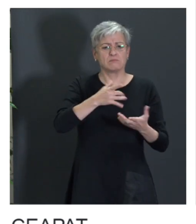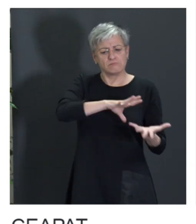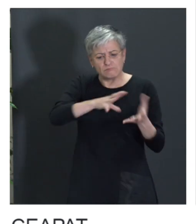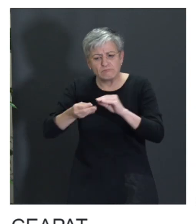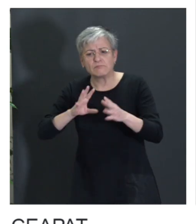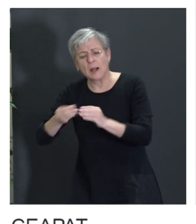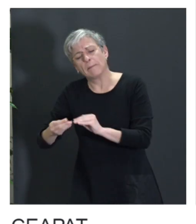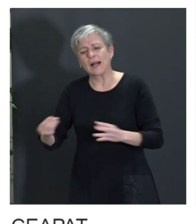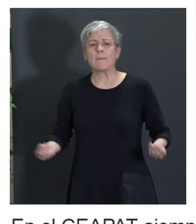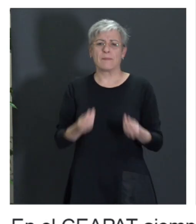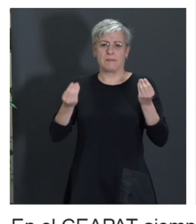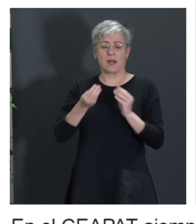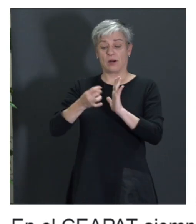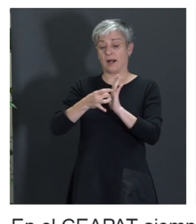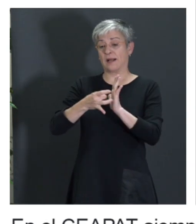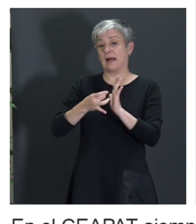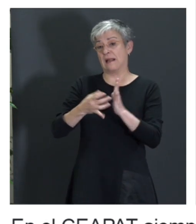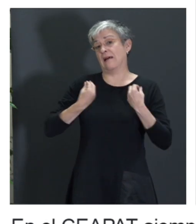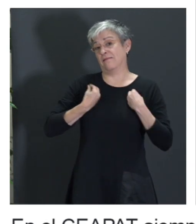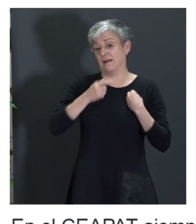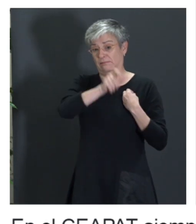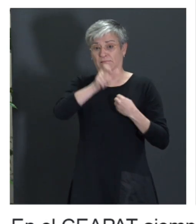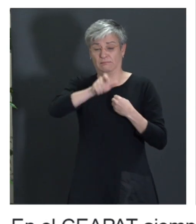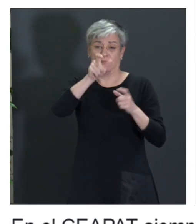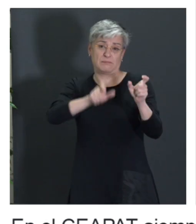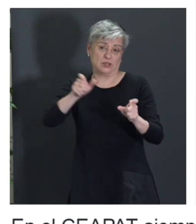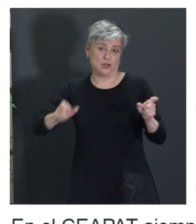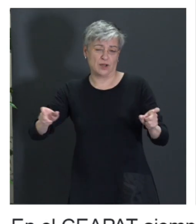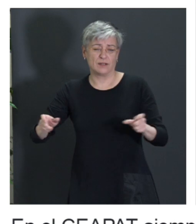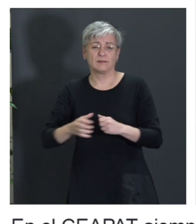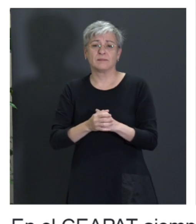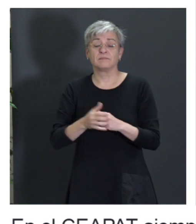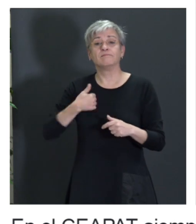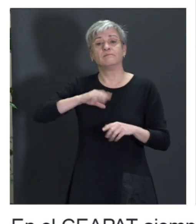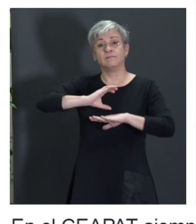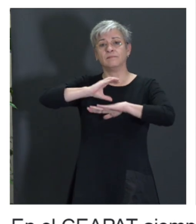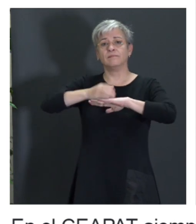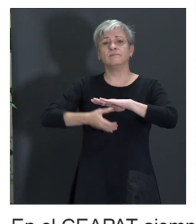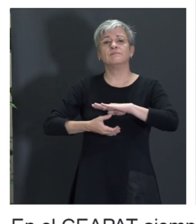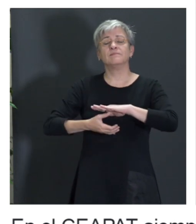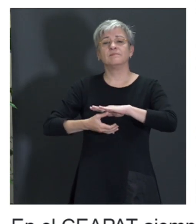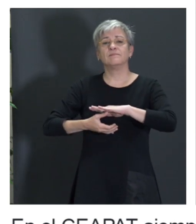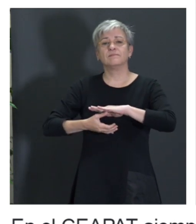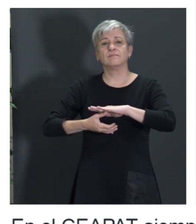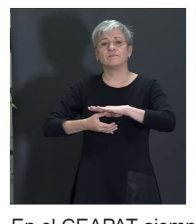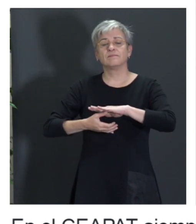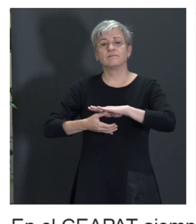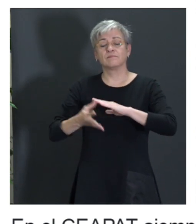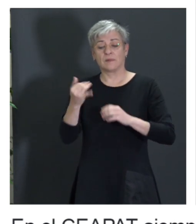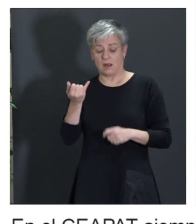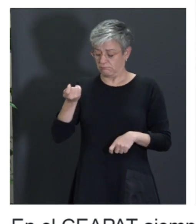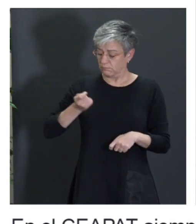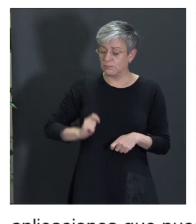la calidad de vida de las personas. Y el CEAPAD está formado por